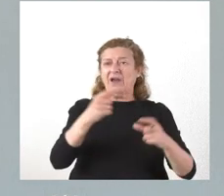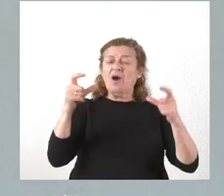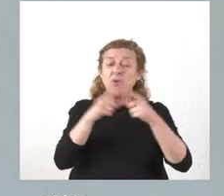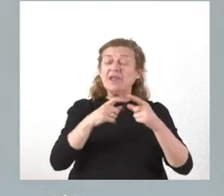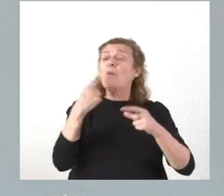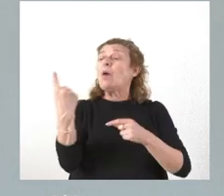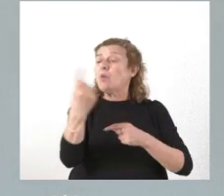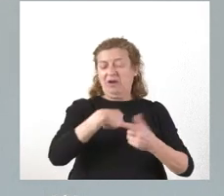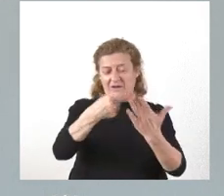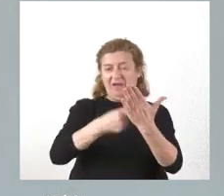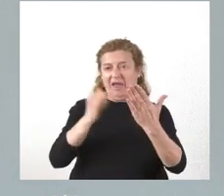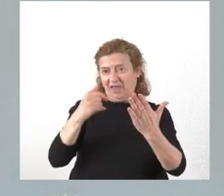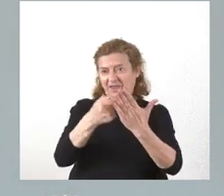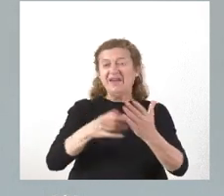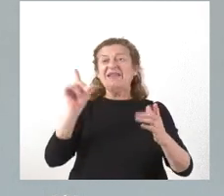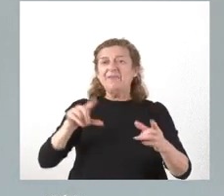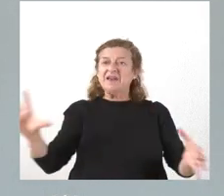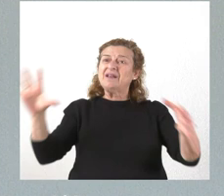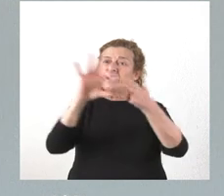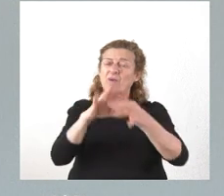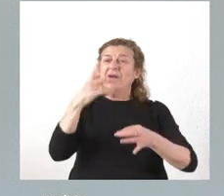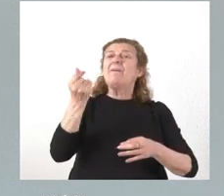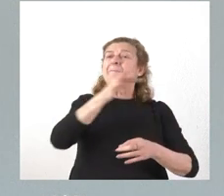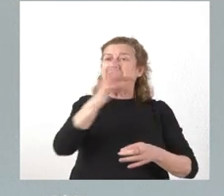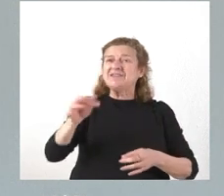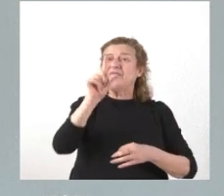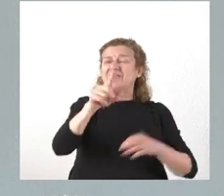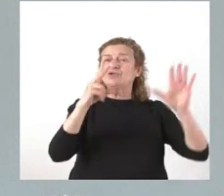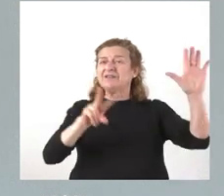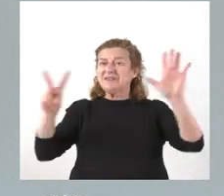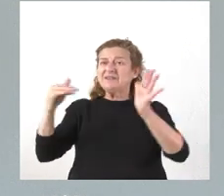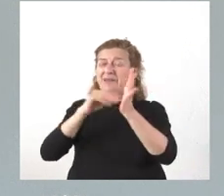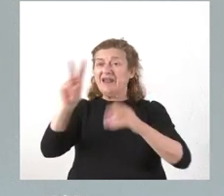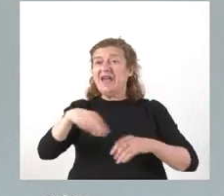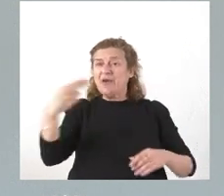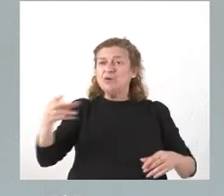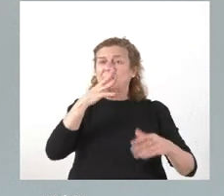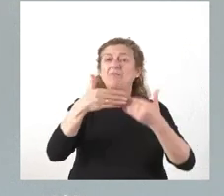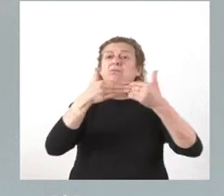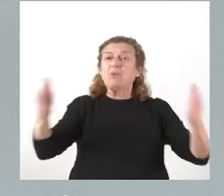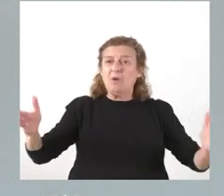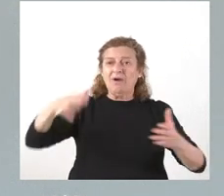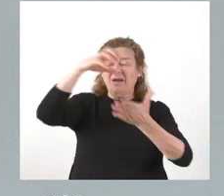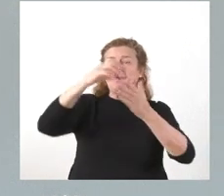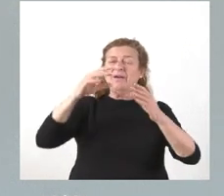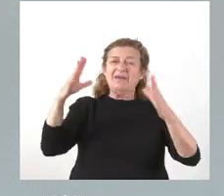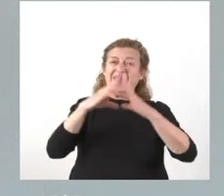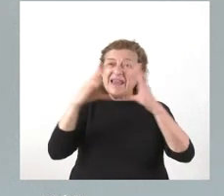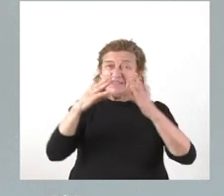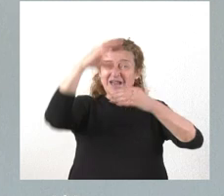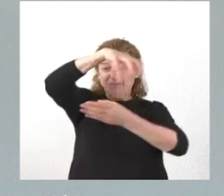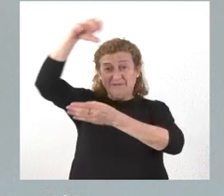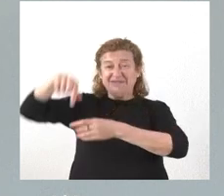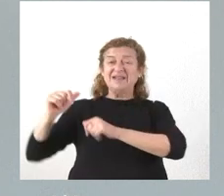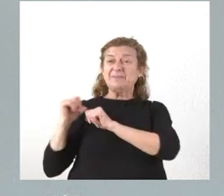cofradías, a lo que se une una cantidad de 77 mil euros para el programa de apertura de monumentos en esta Semana Santa. 77